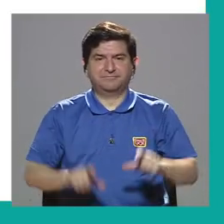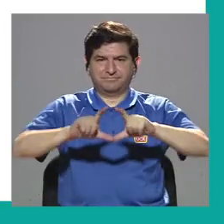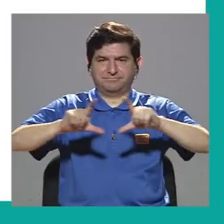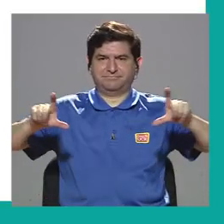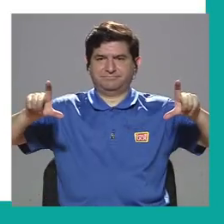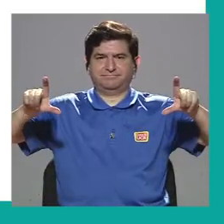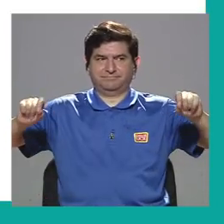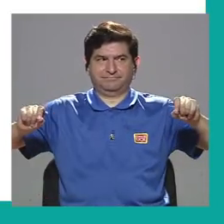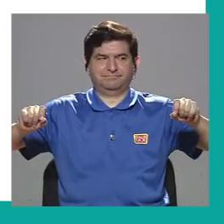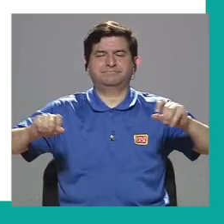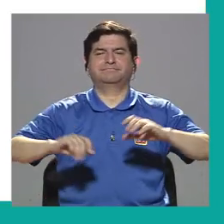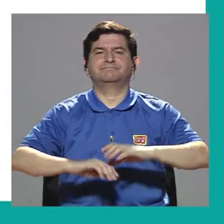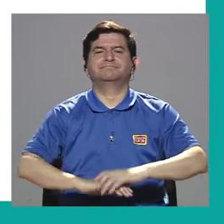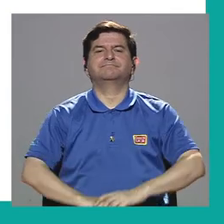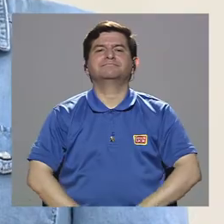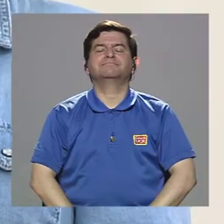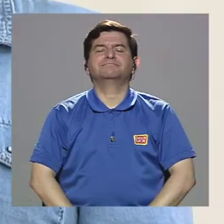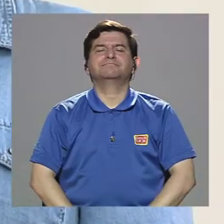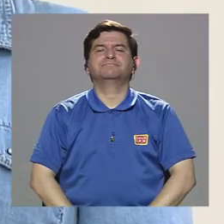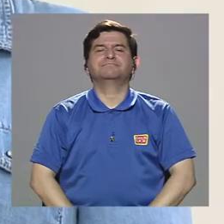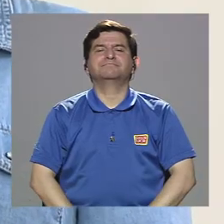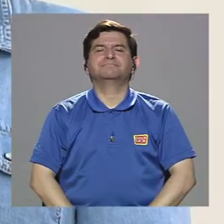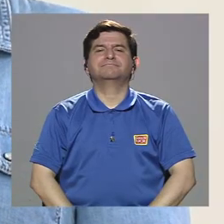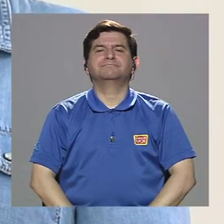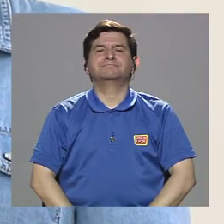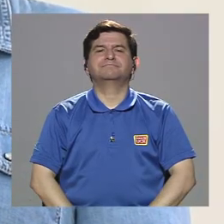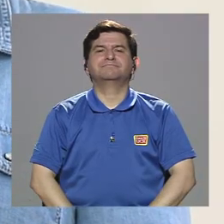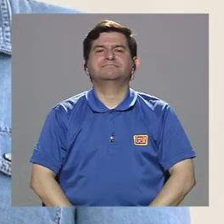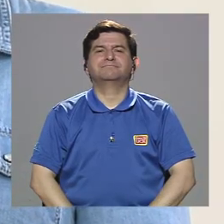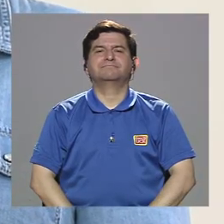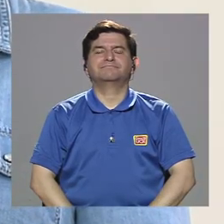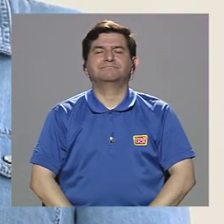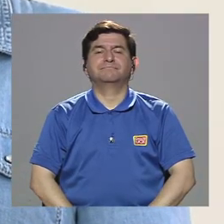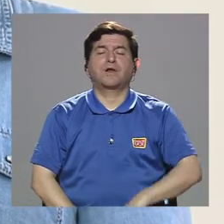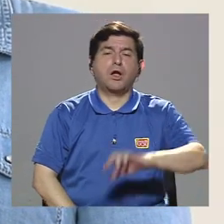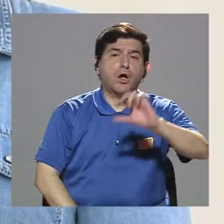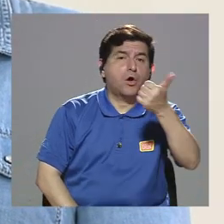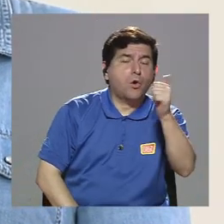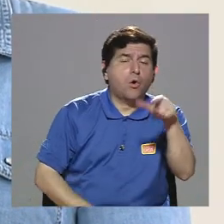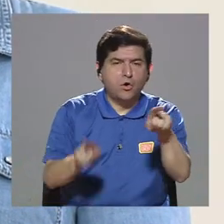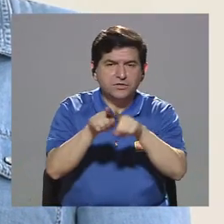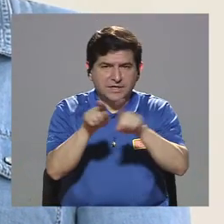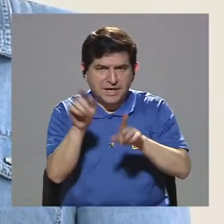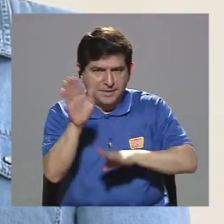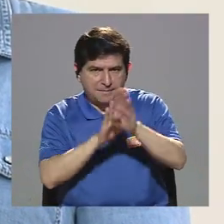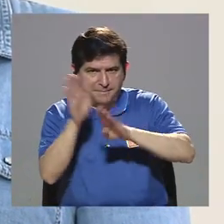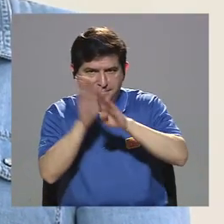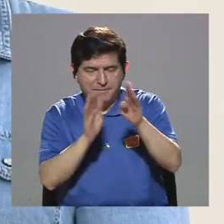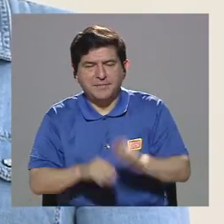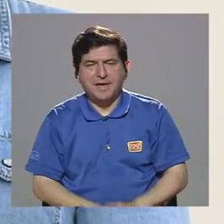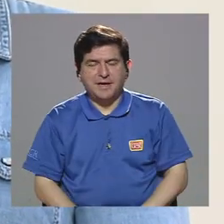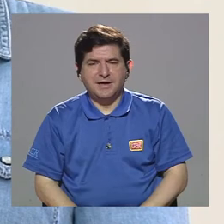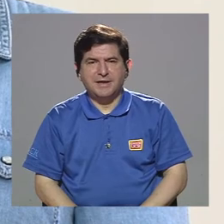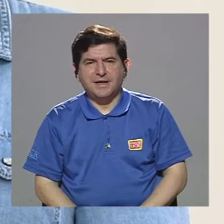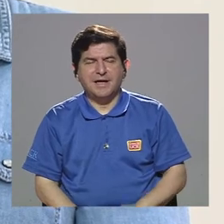-mentores.org www o la otra también que hemos desarrollado que es